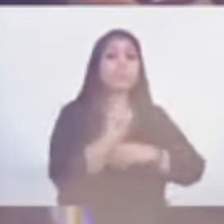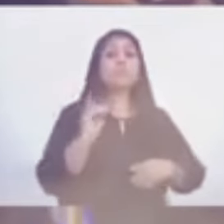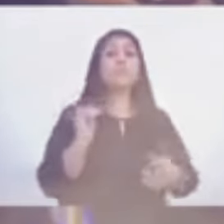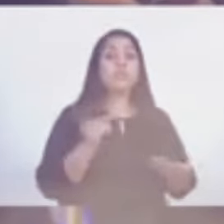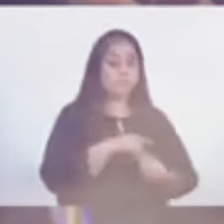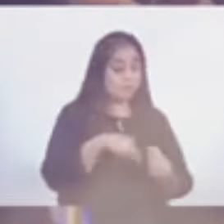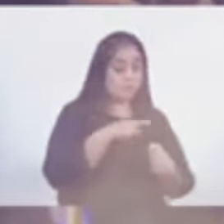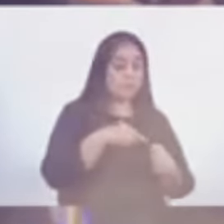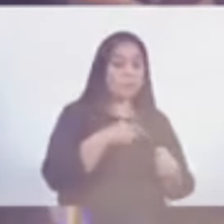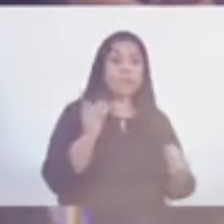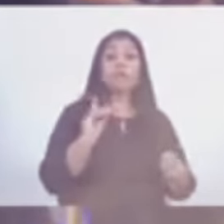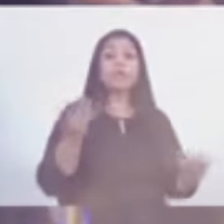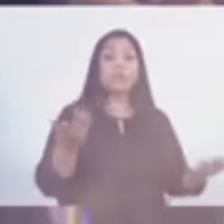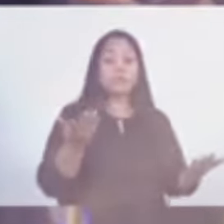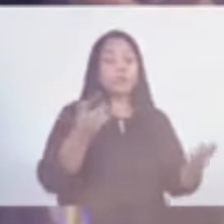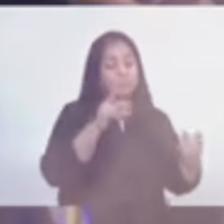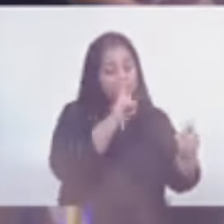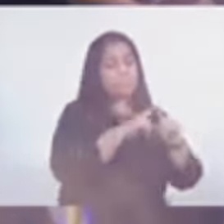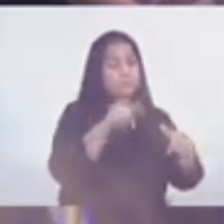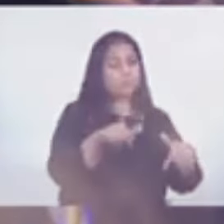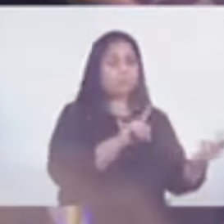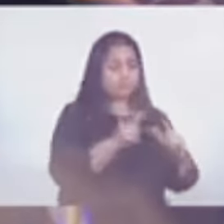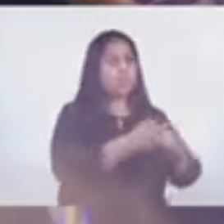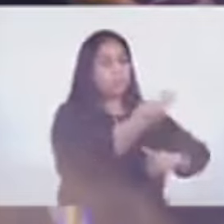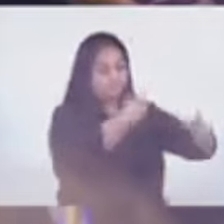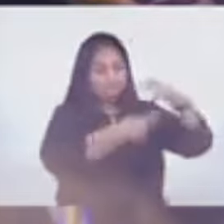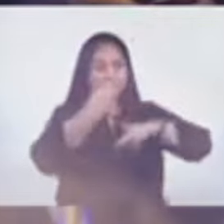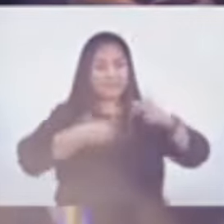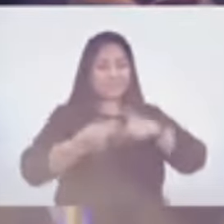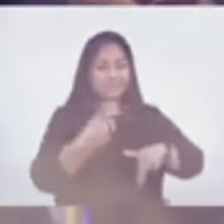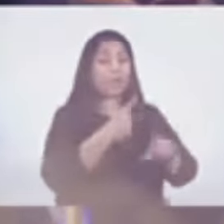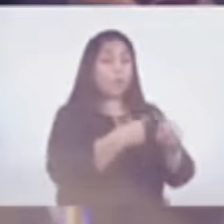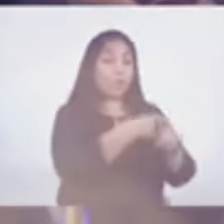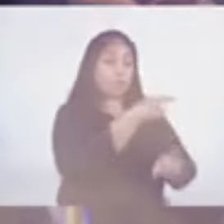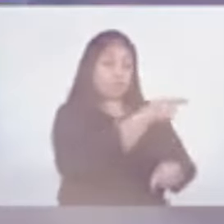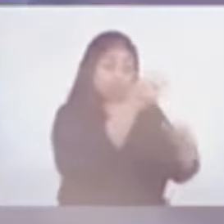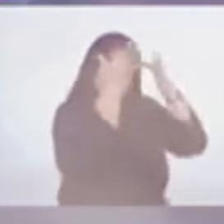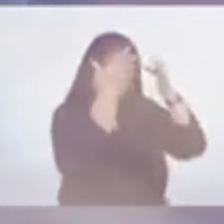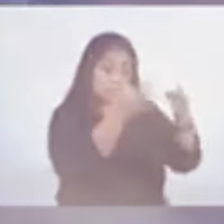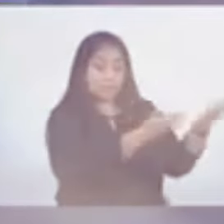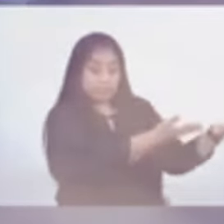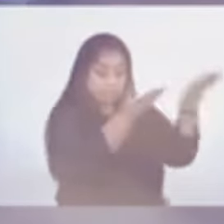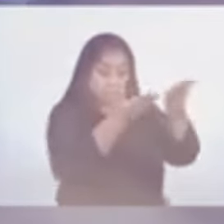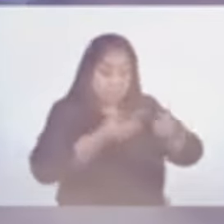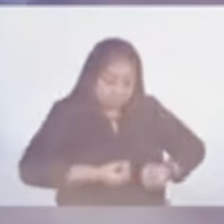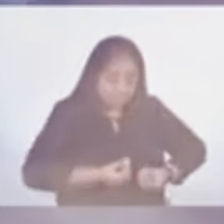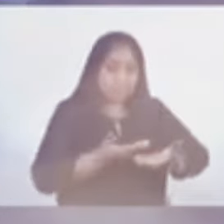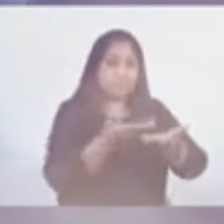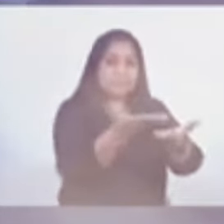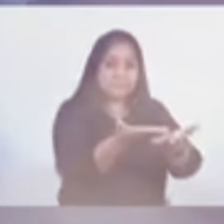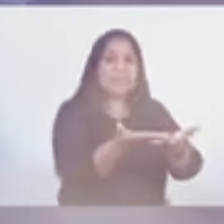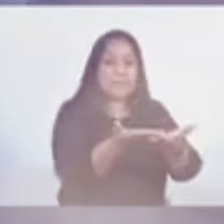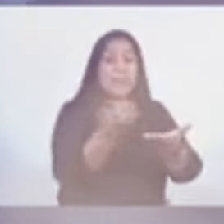su familia y estén listos para regresar en el momento en que les toque venir a contribuir a